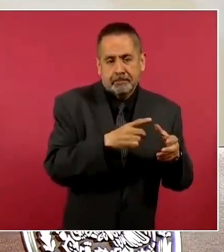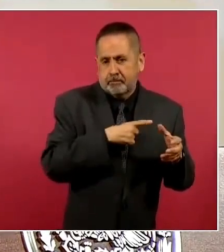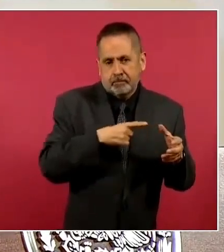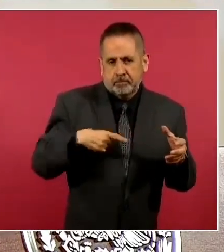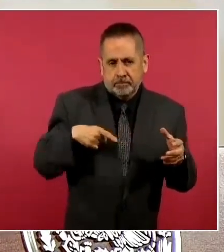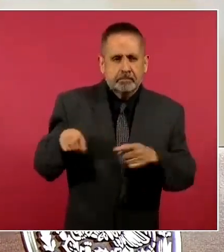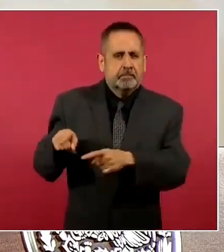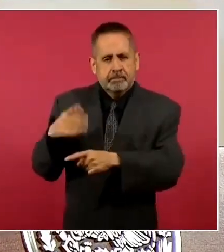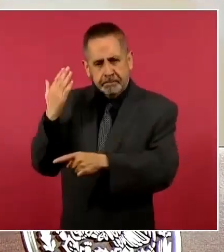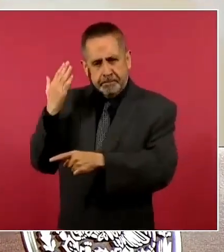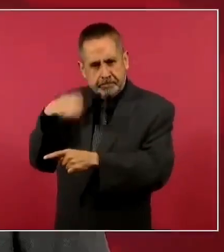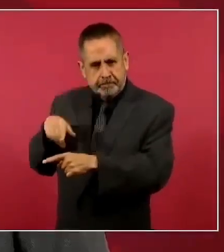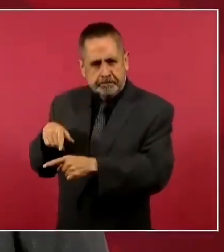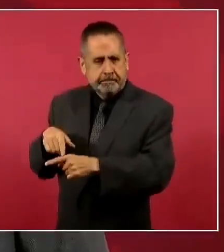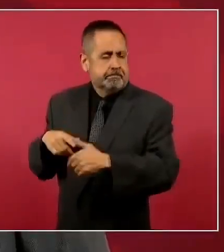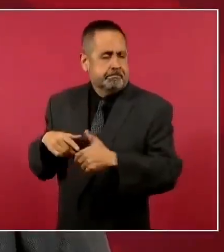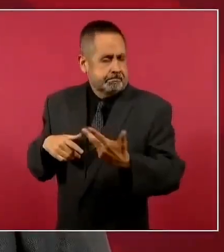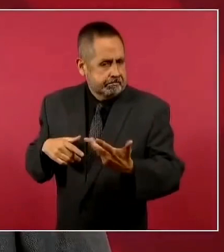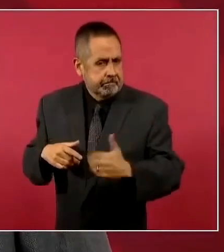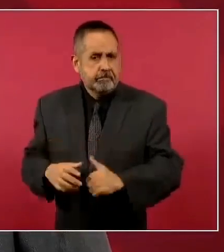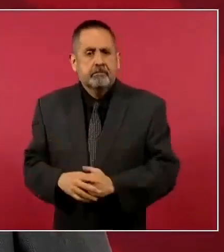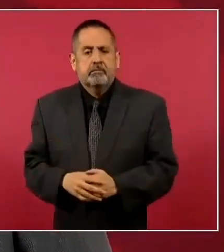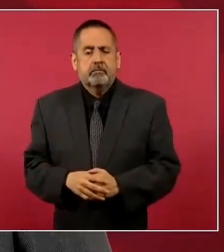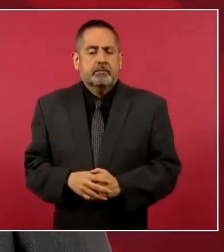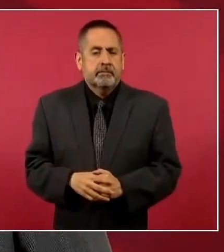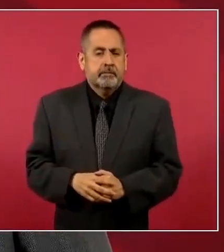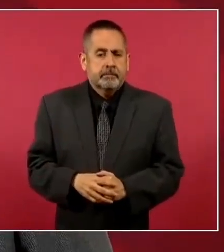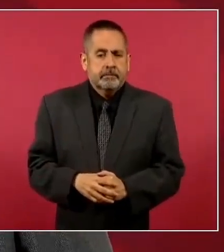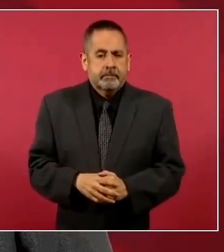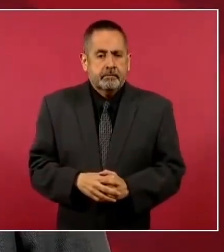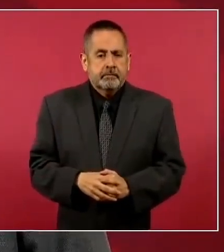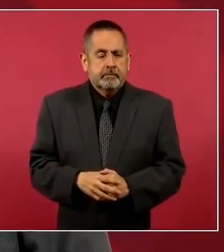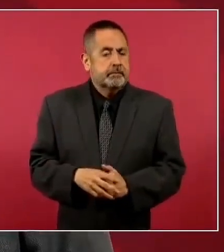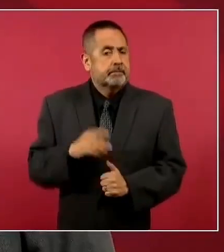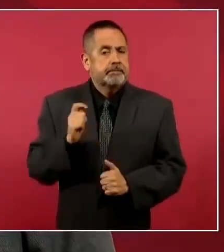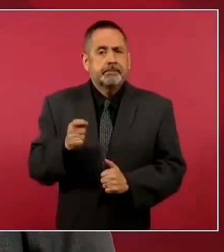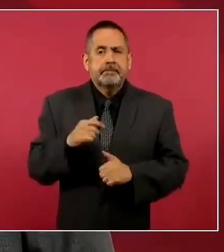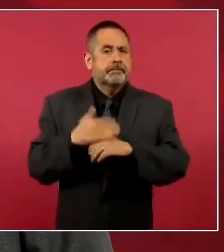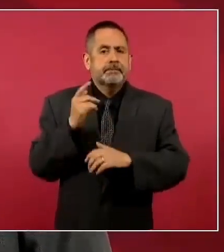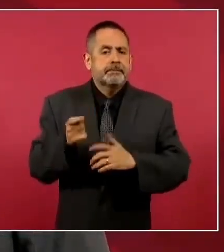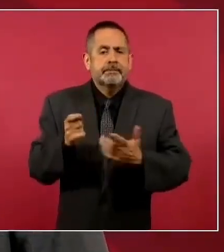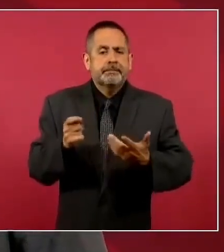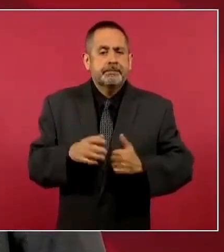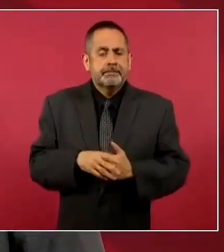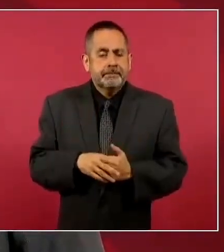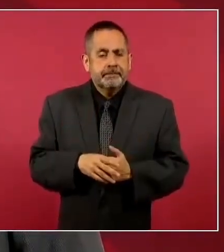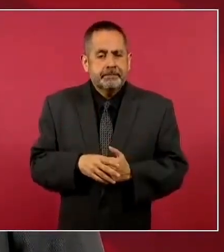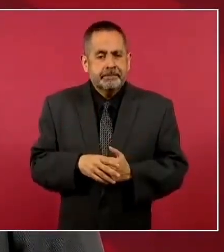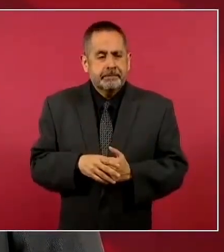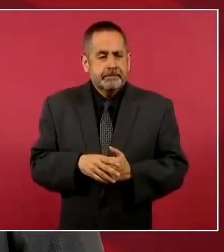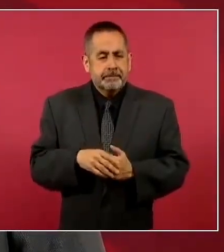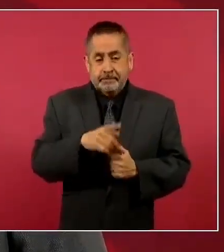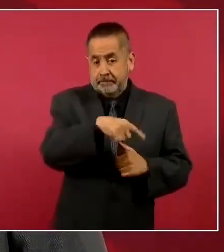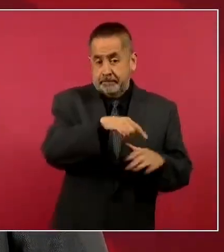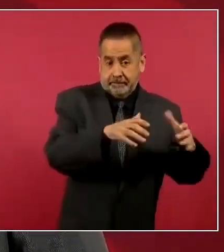porque es un mecanismo